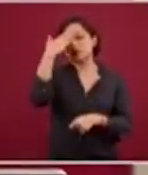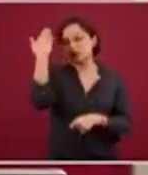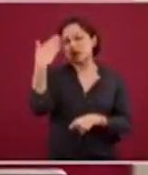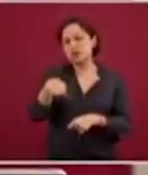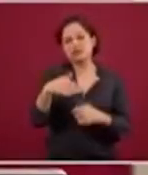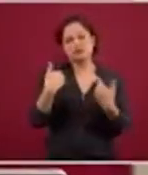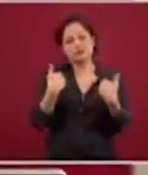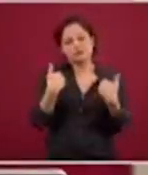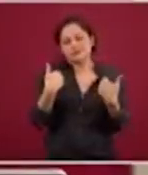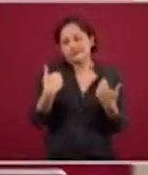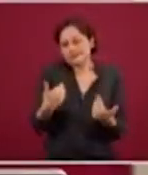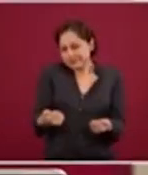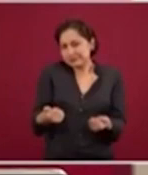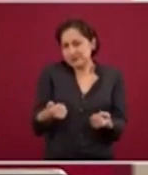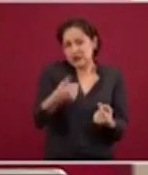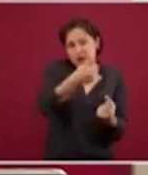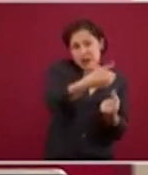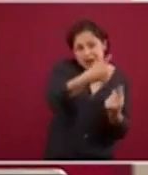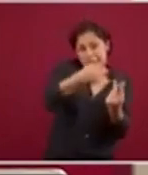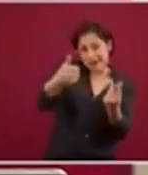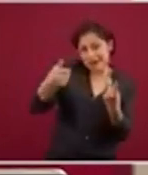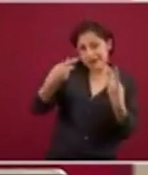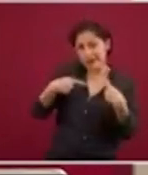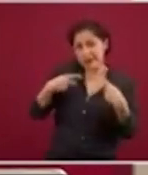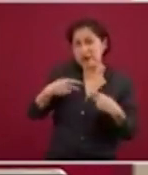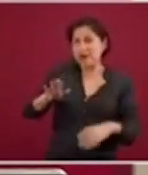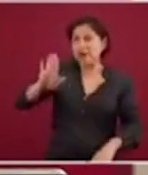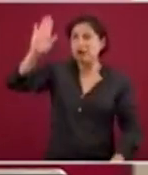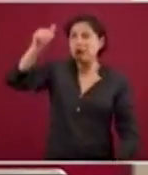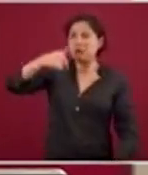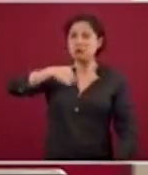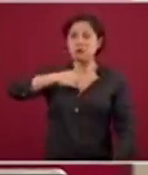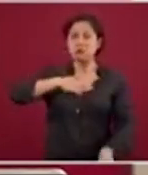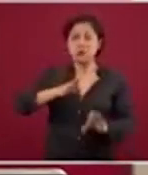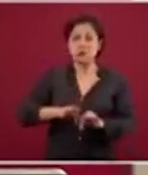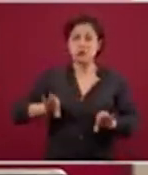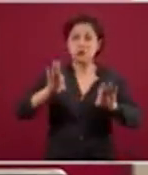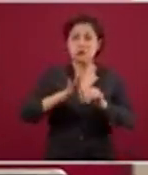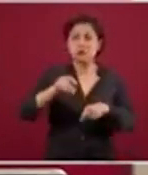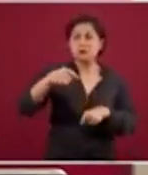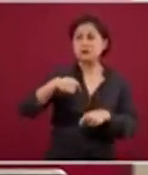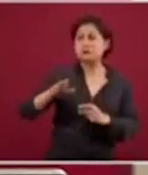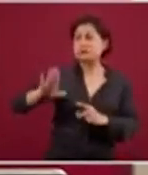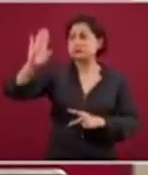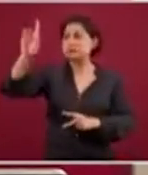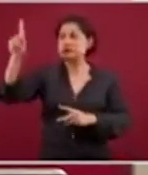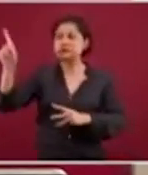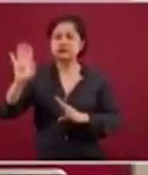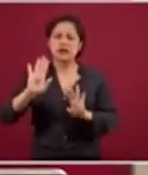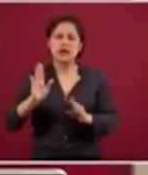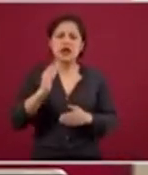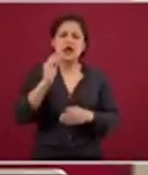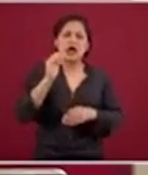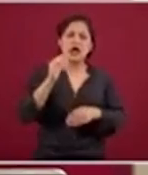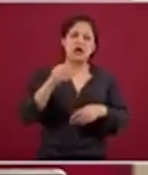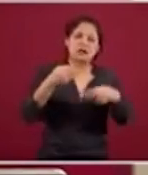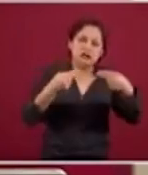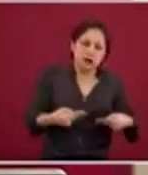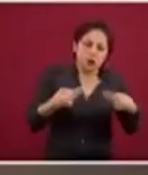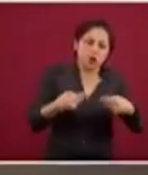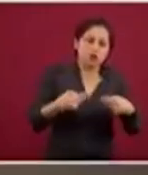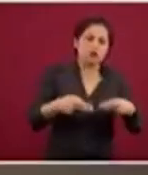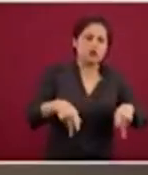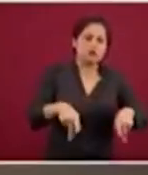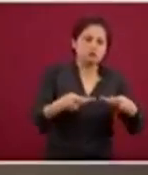identifica su sector, en este caso industrial, en otros casos comercial, en otros servicios como esencial,